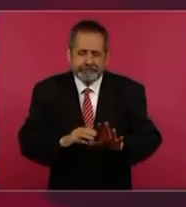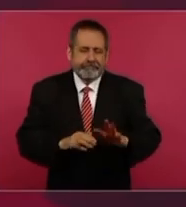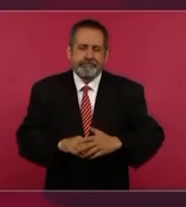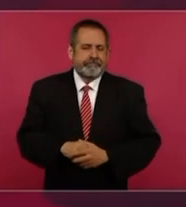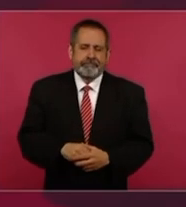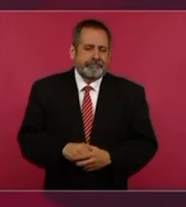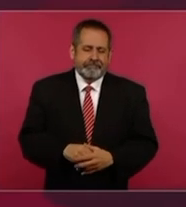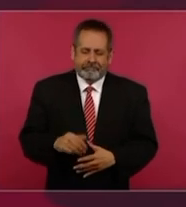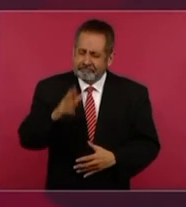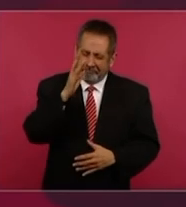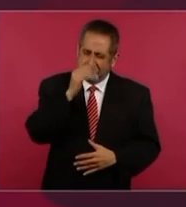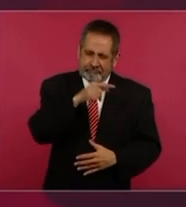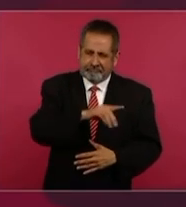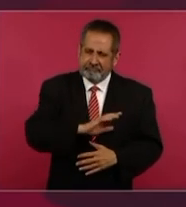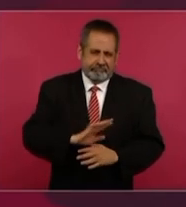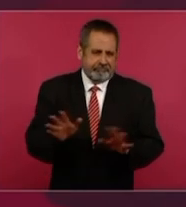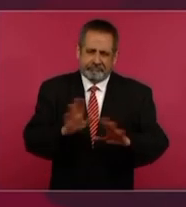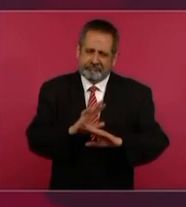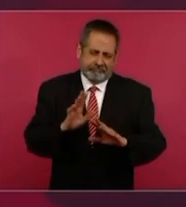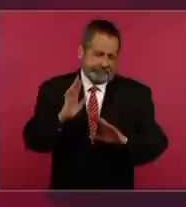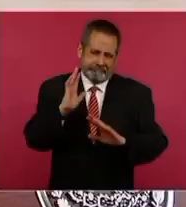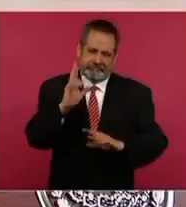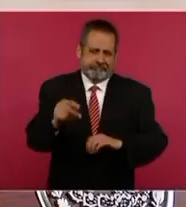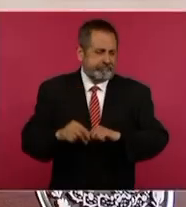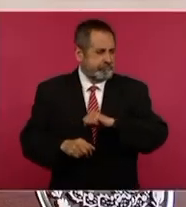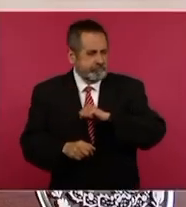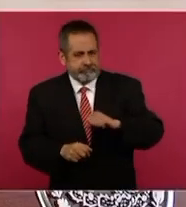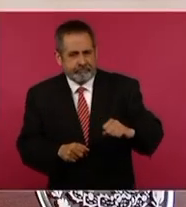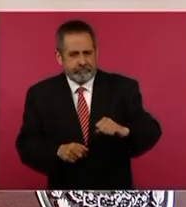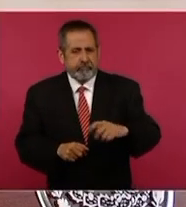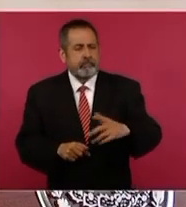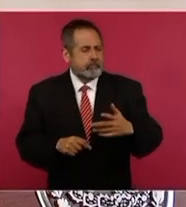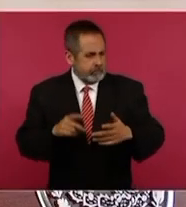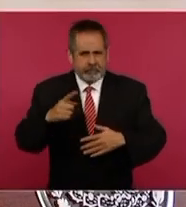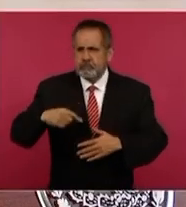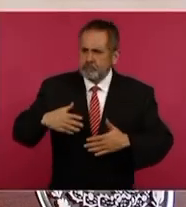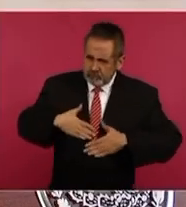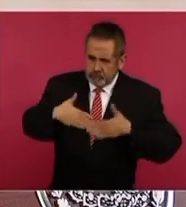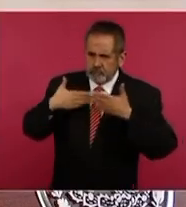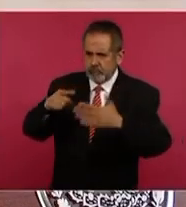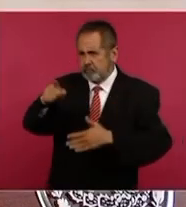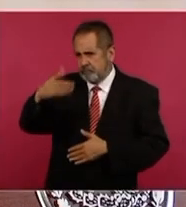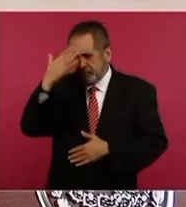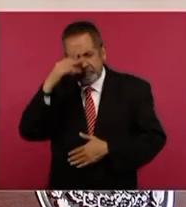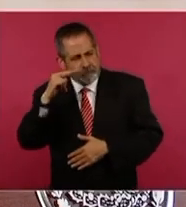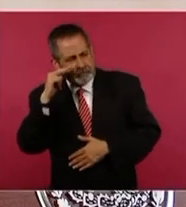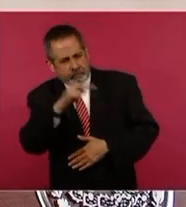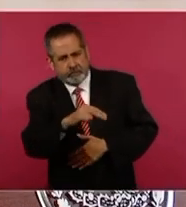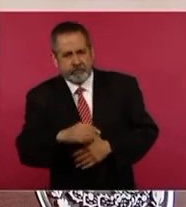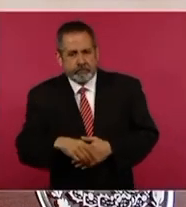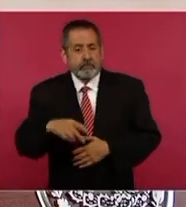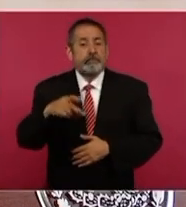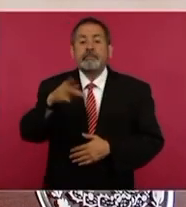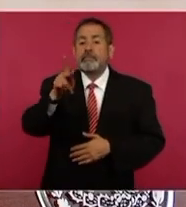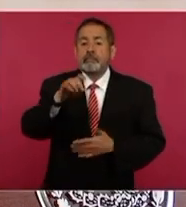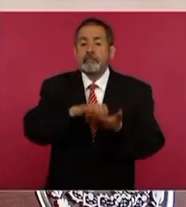y hay que tenerle confianza a la gente. Pero el que no quiera el pueblo